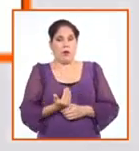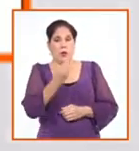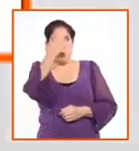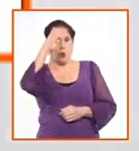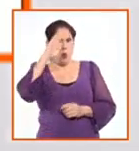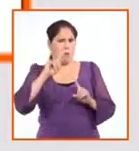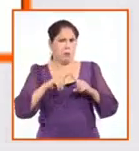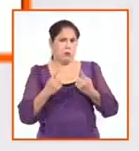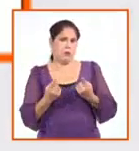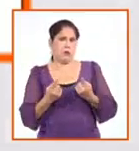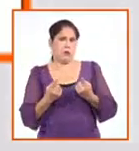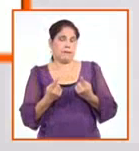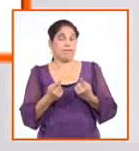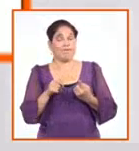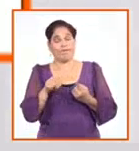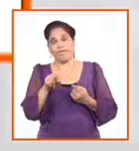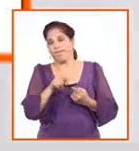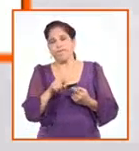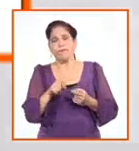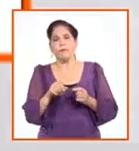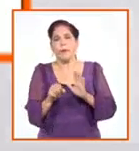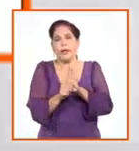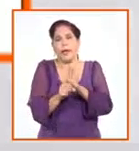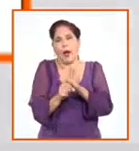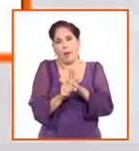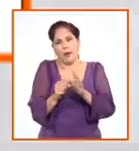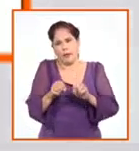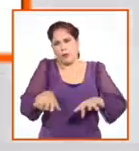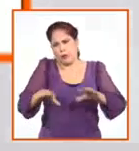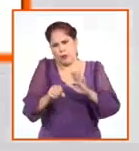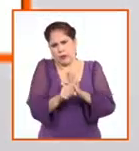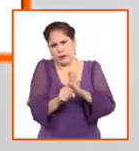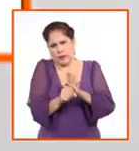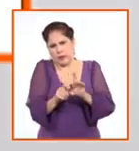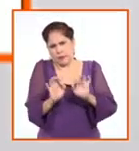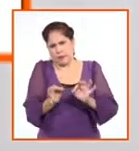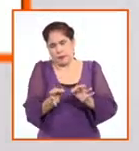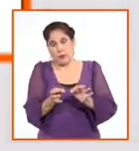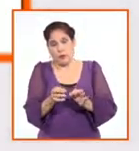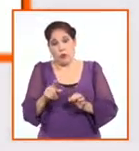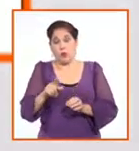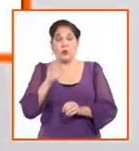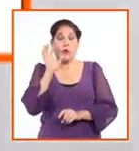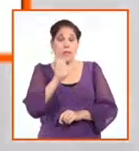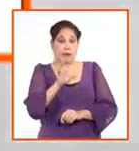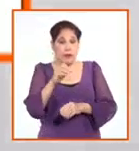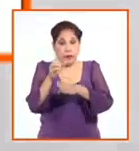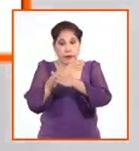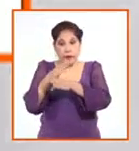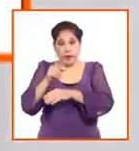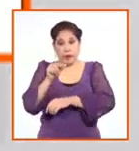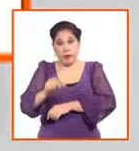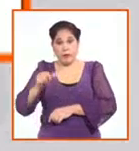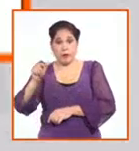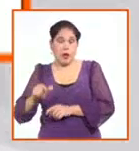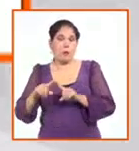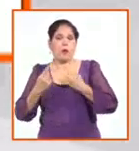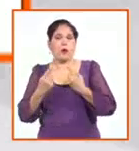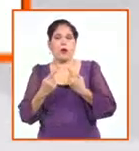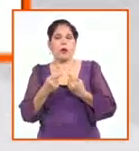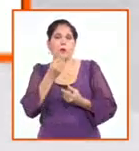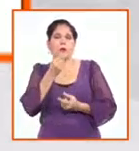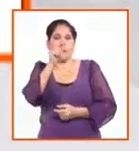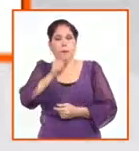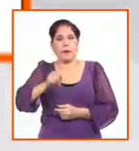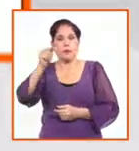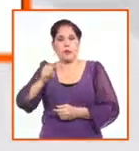Es una manipulación abierta, que la hemos criticado en múltiples ocasiones, porque no tiene sentido que una persona que